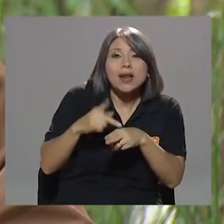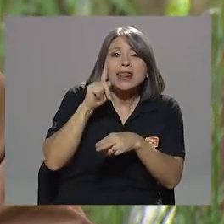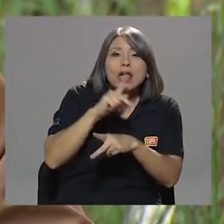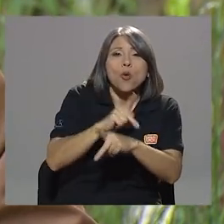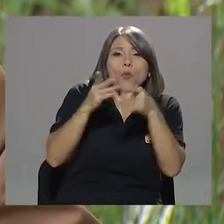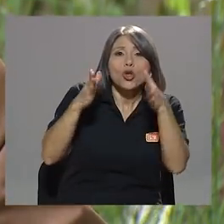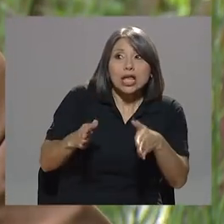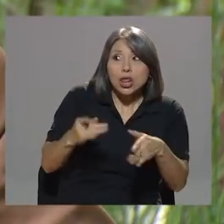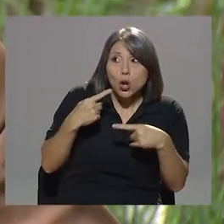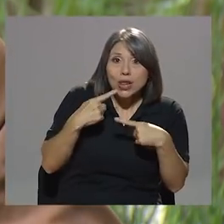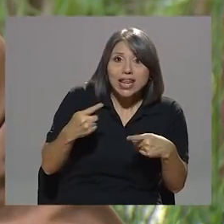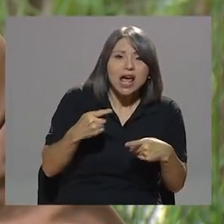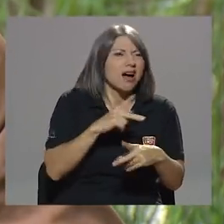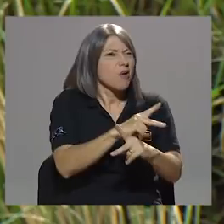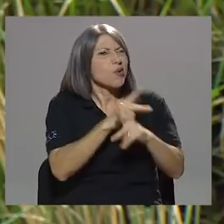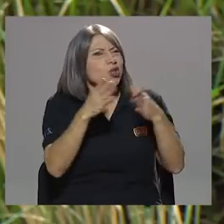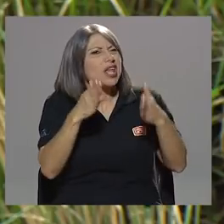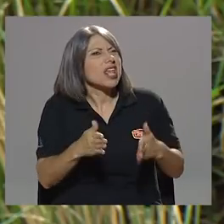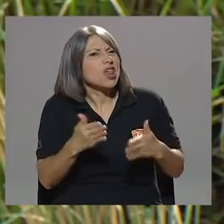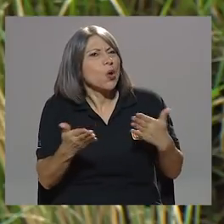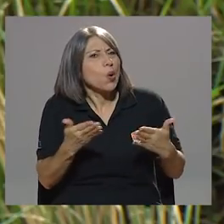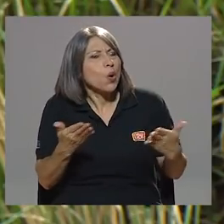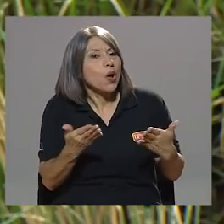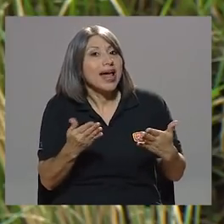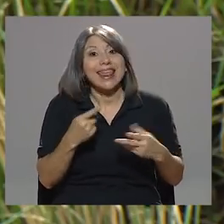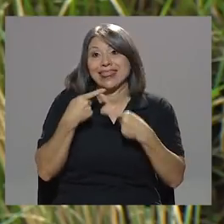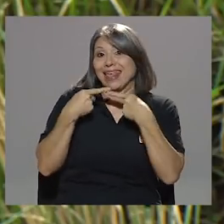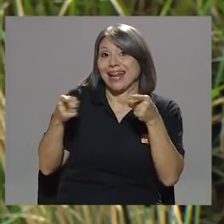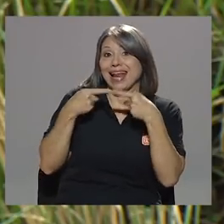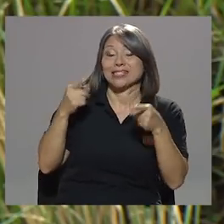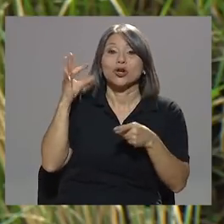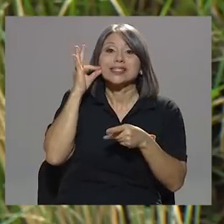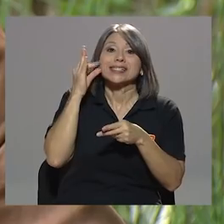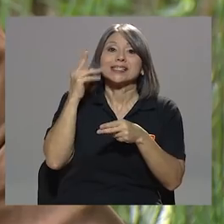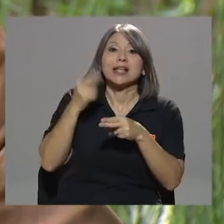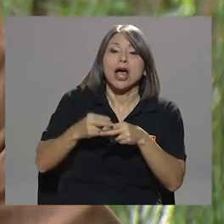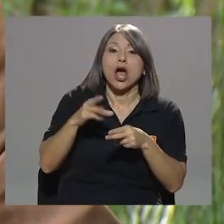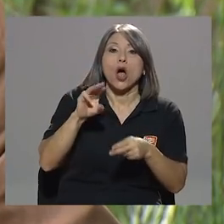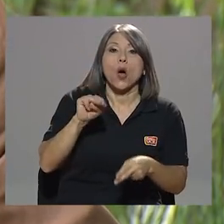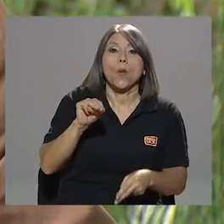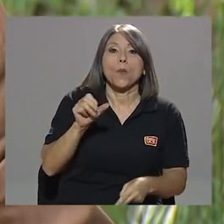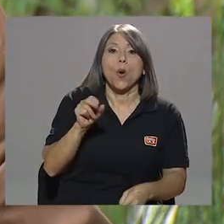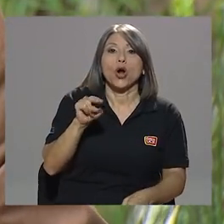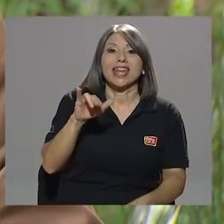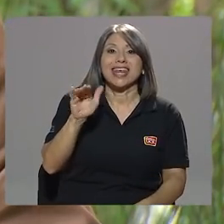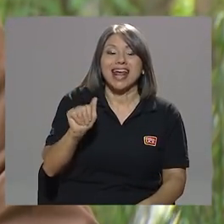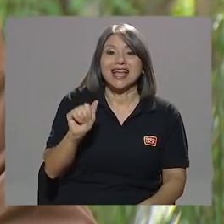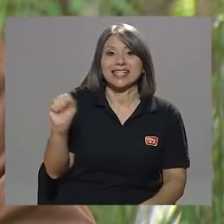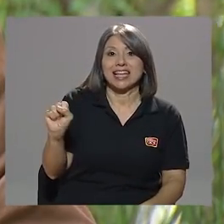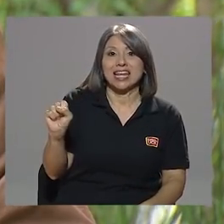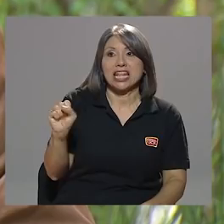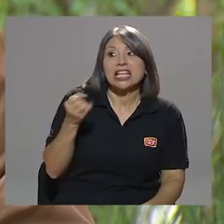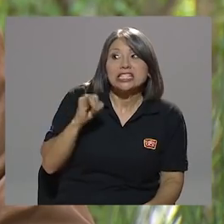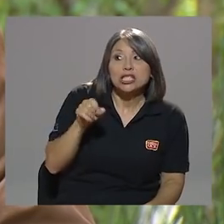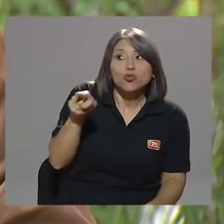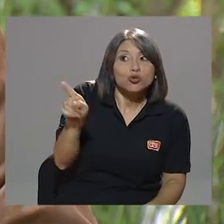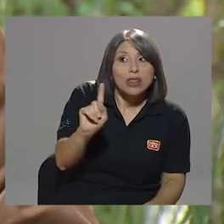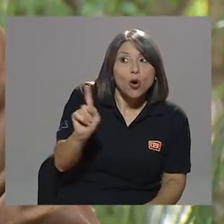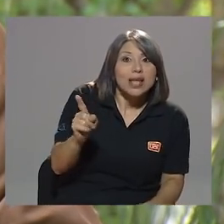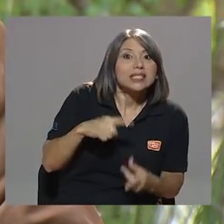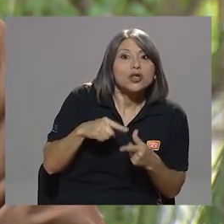¿Un protegido en qué sentido? En las declaraciones que dio doña Mónica Cegnini. Si usted no es, único